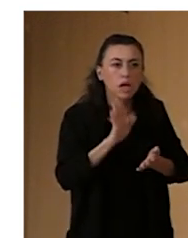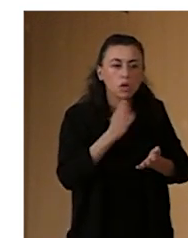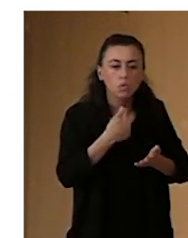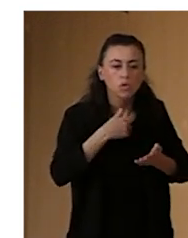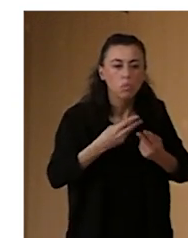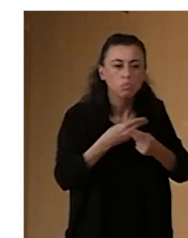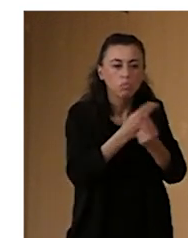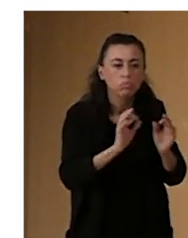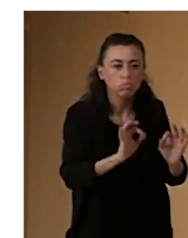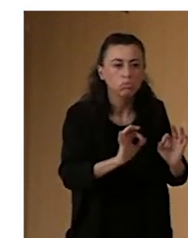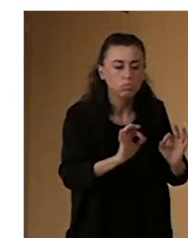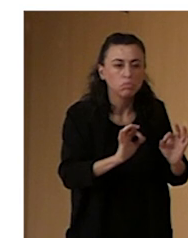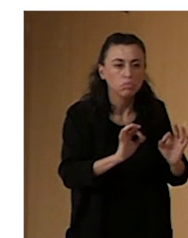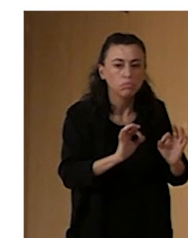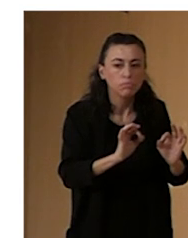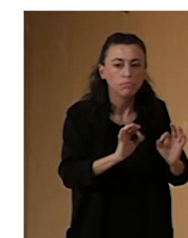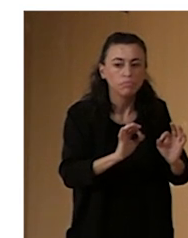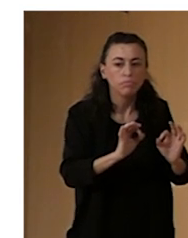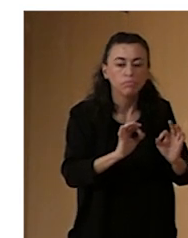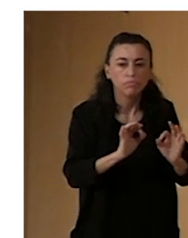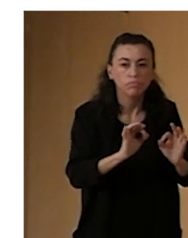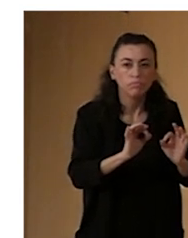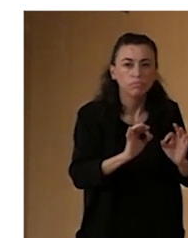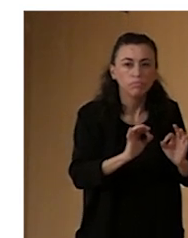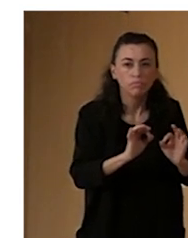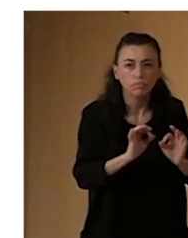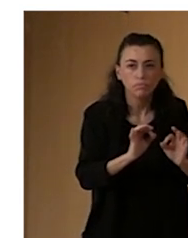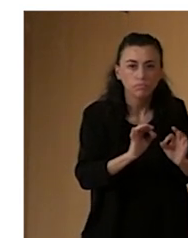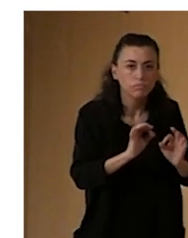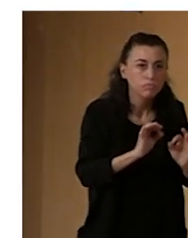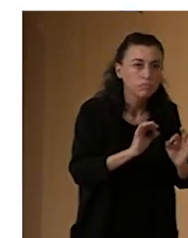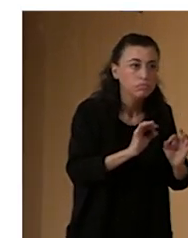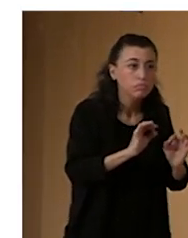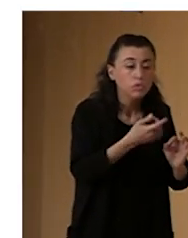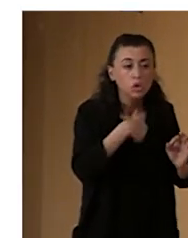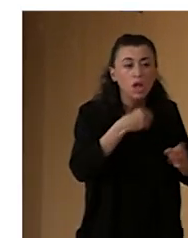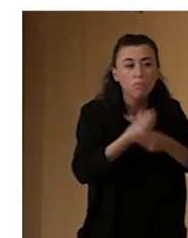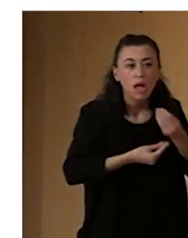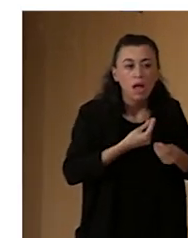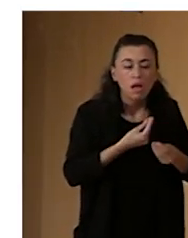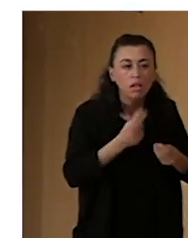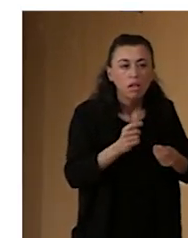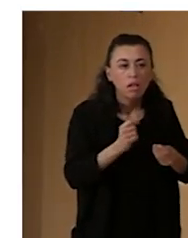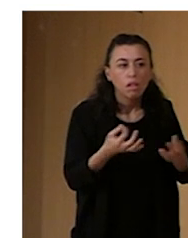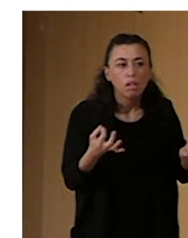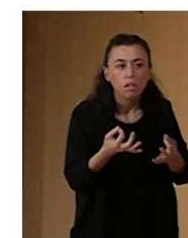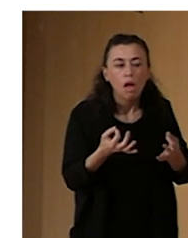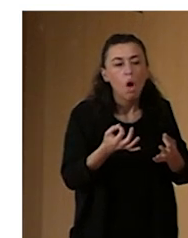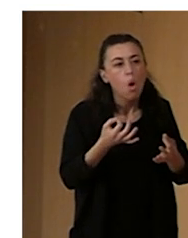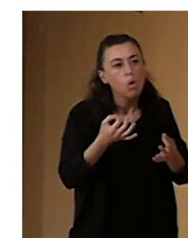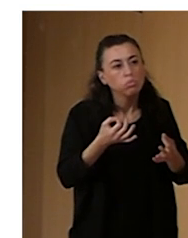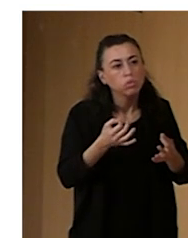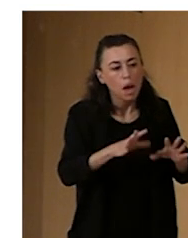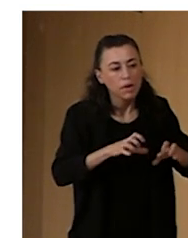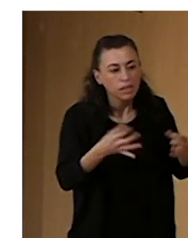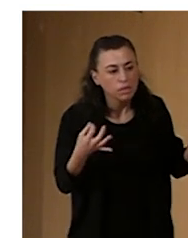Entonces, vamos ya un poco a la parte de compartir qué es lo que solemos hacer o qué hemos aprendido o qué cosas nos parecen importantes.